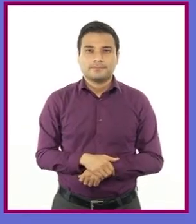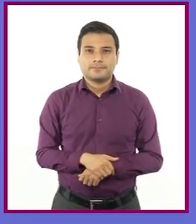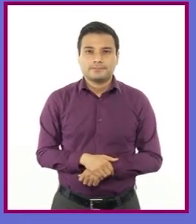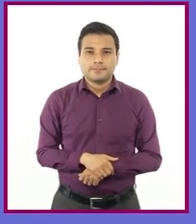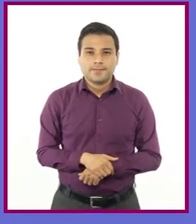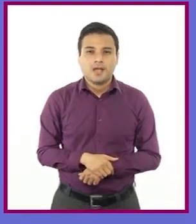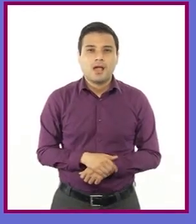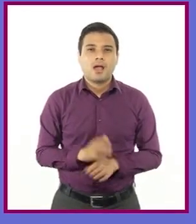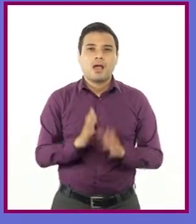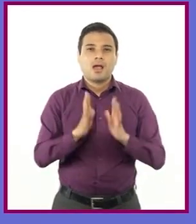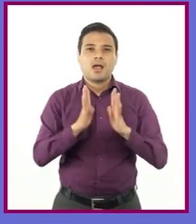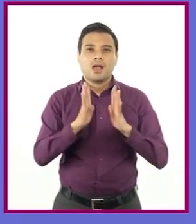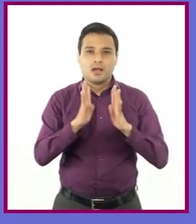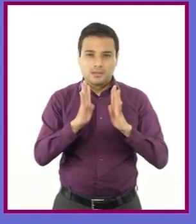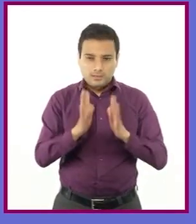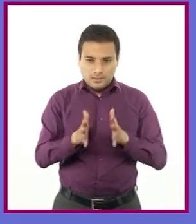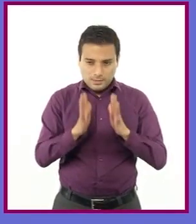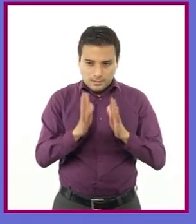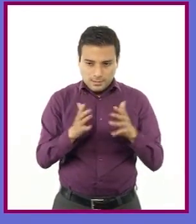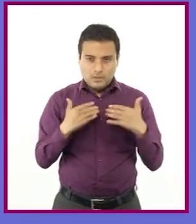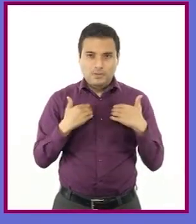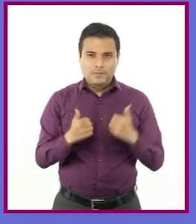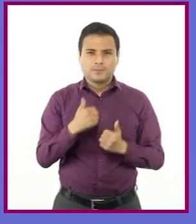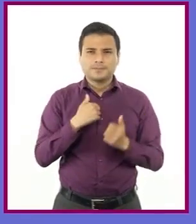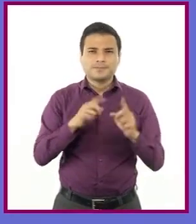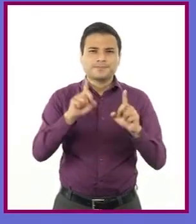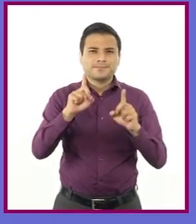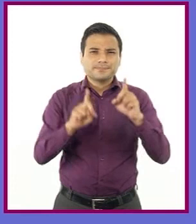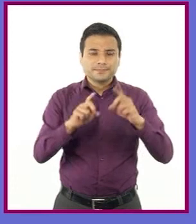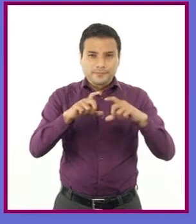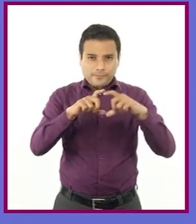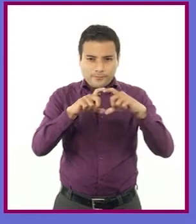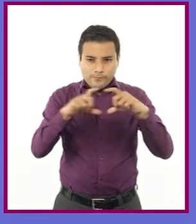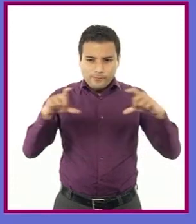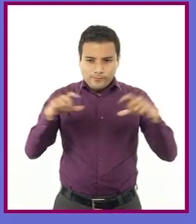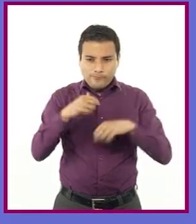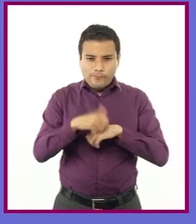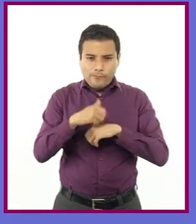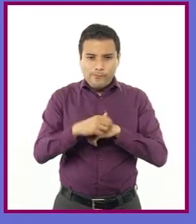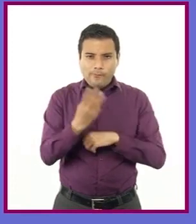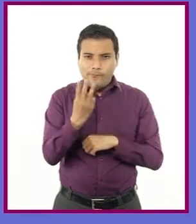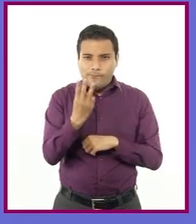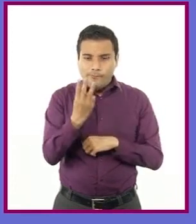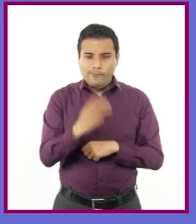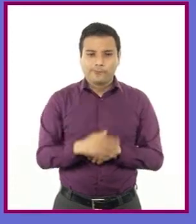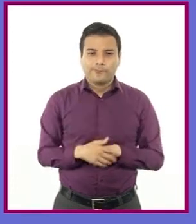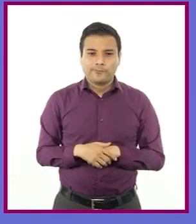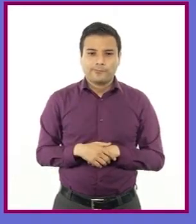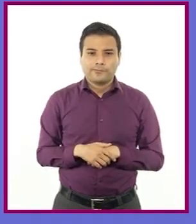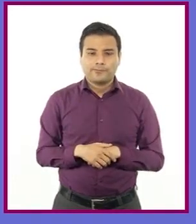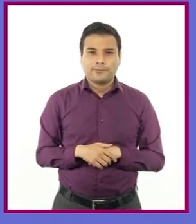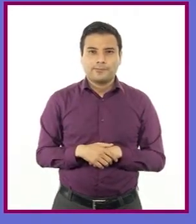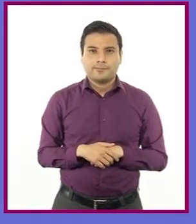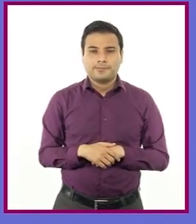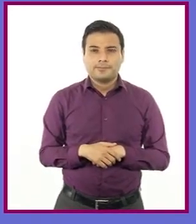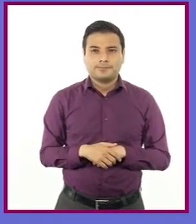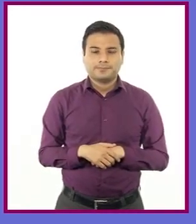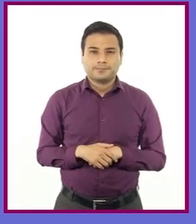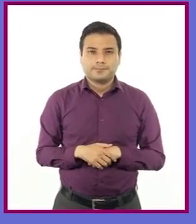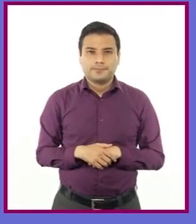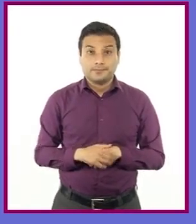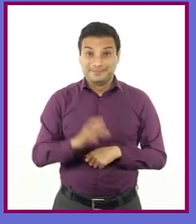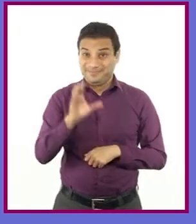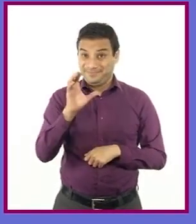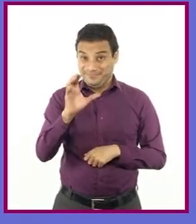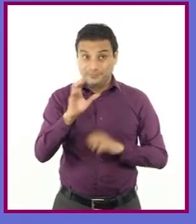Oh, está bien. También tengo una duda en el párrafo tres y en la regla tres. Si el balón acaba fuera del campo de